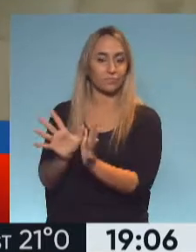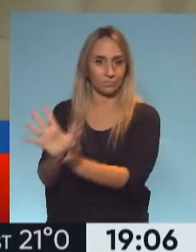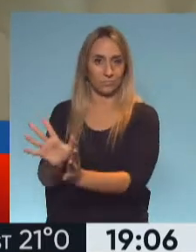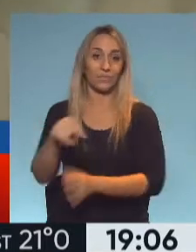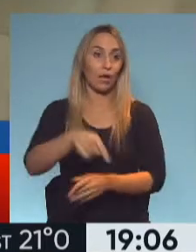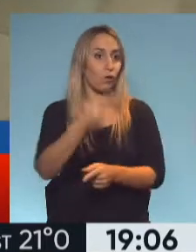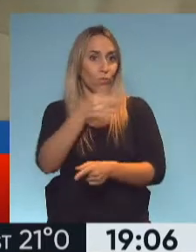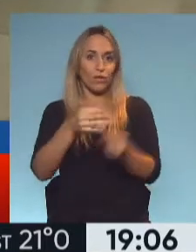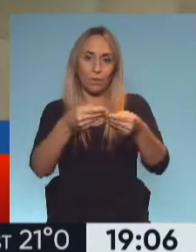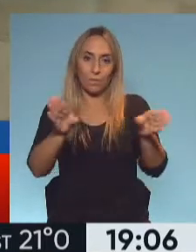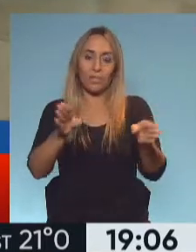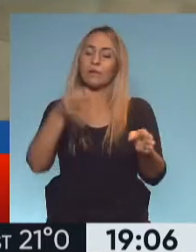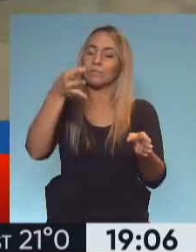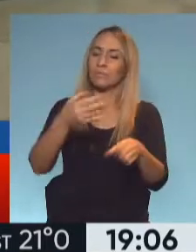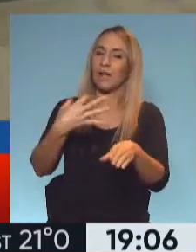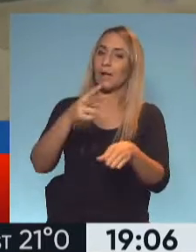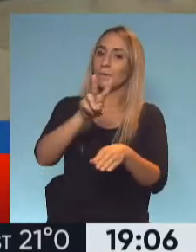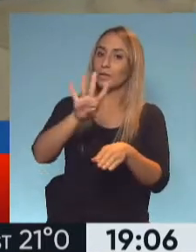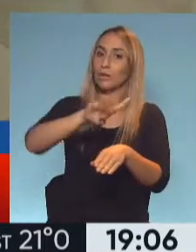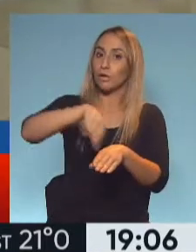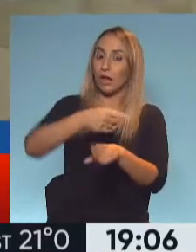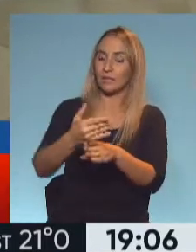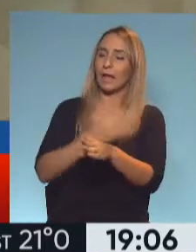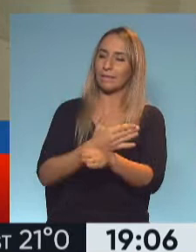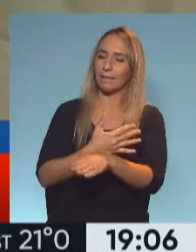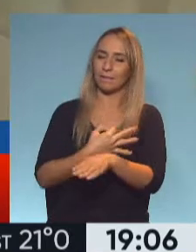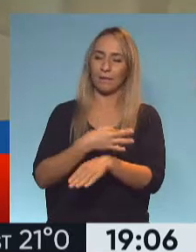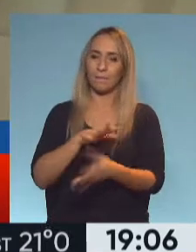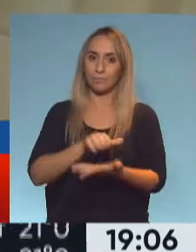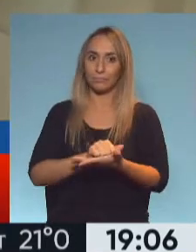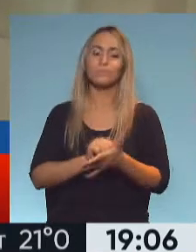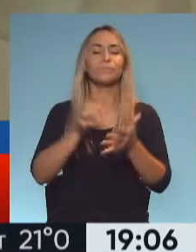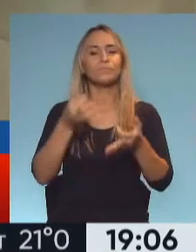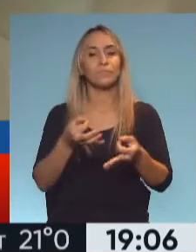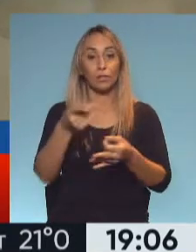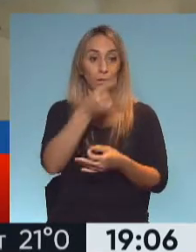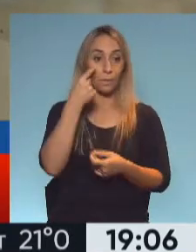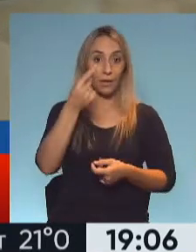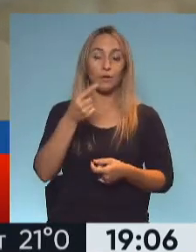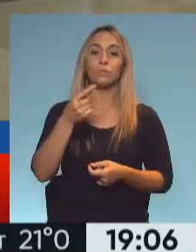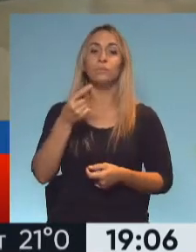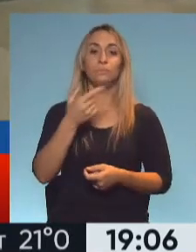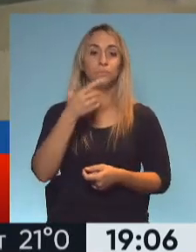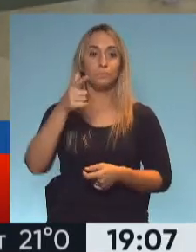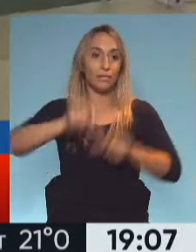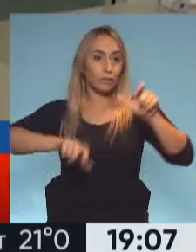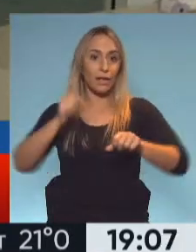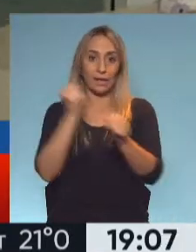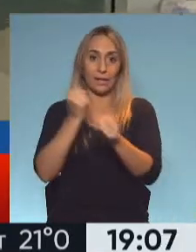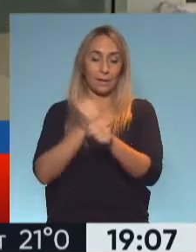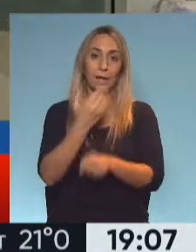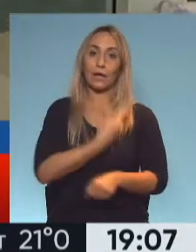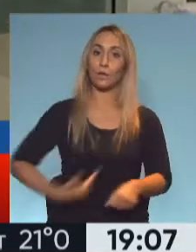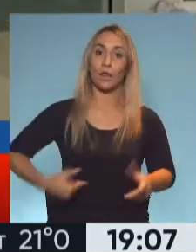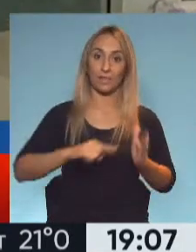horas antes. Pero se está esperando. Ustedes recién observaban las imágenes, el personal del gobierno de la ciudad para aquellos micros